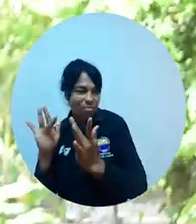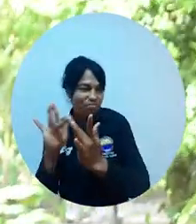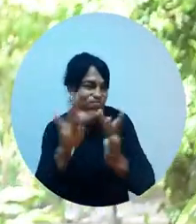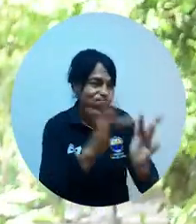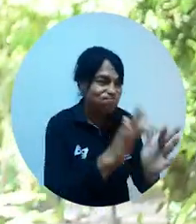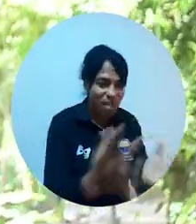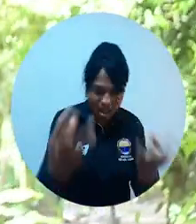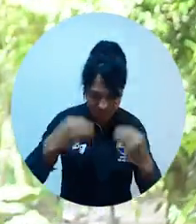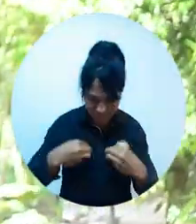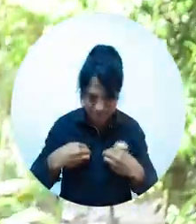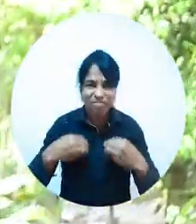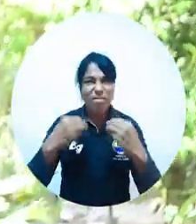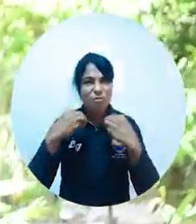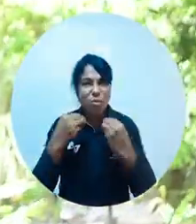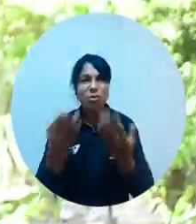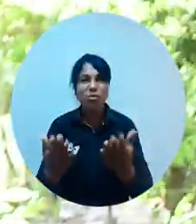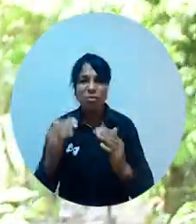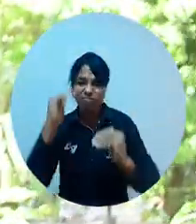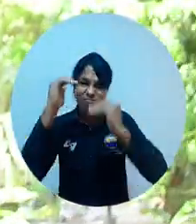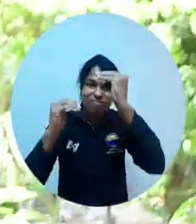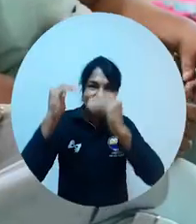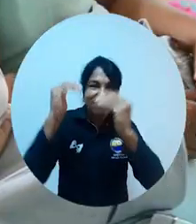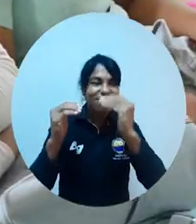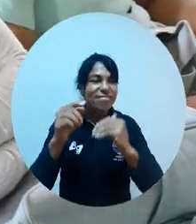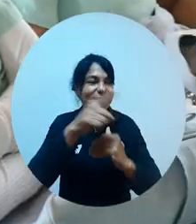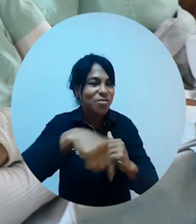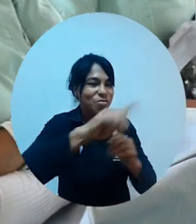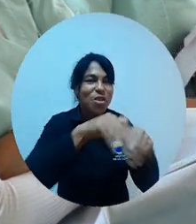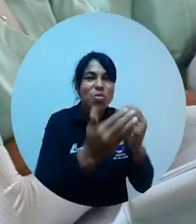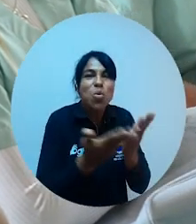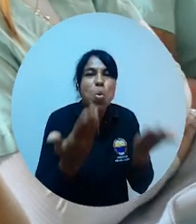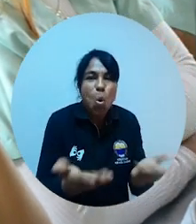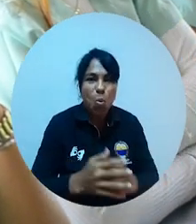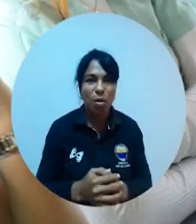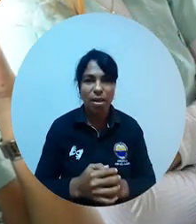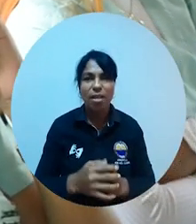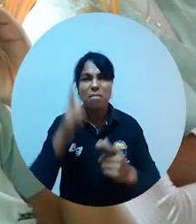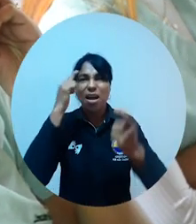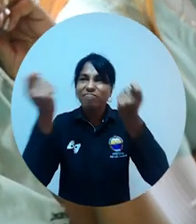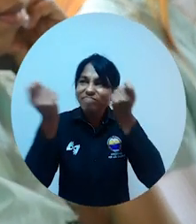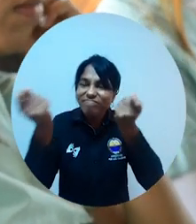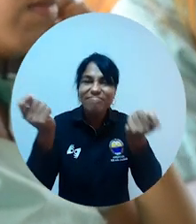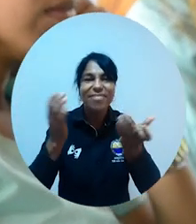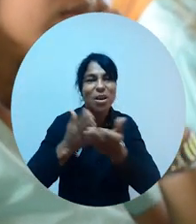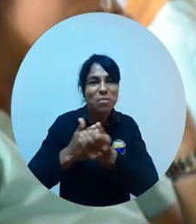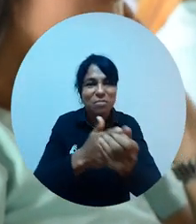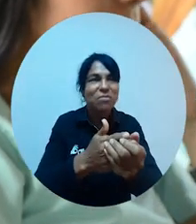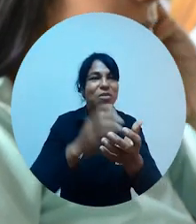le permita formarse competencias alrededor del mundo de la educación. Traen muchas estrategias